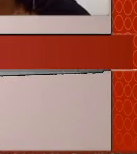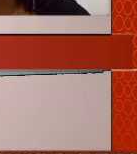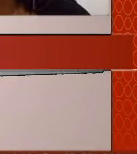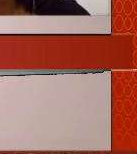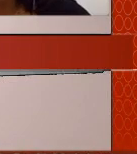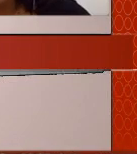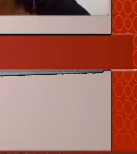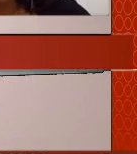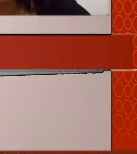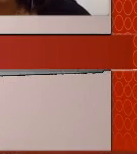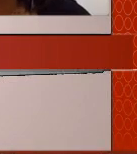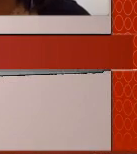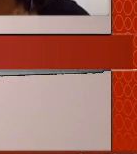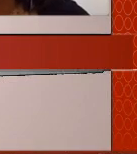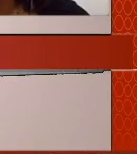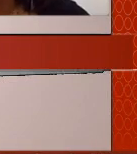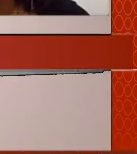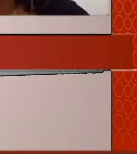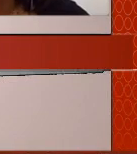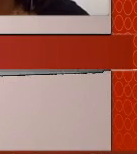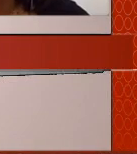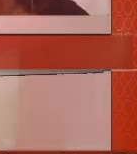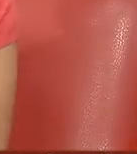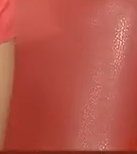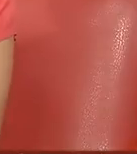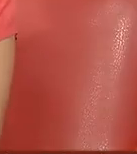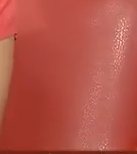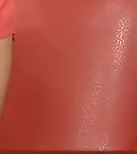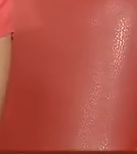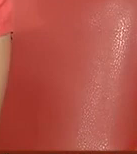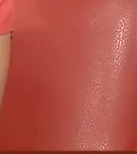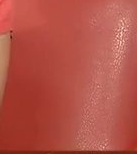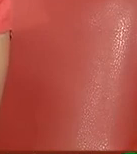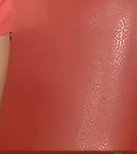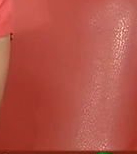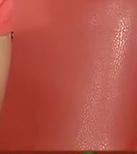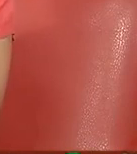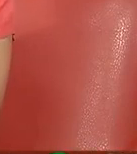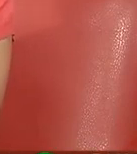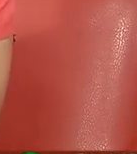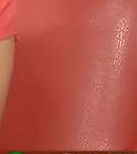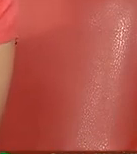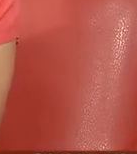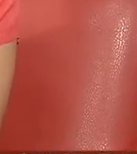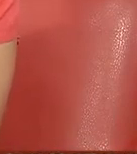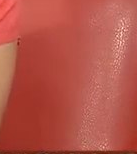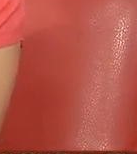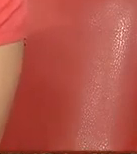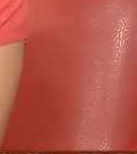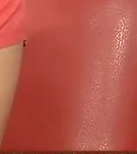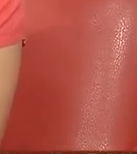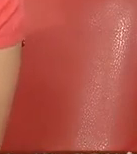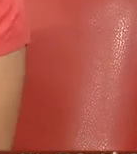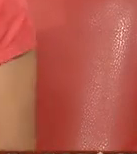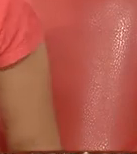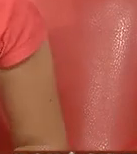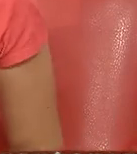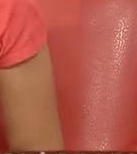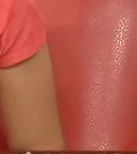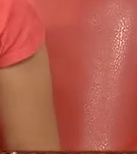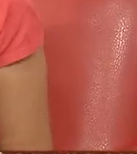Gracias nuevamente Ana Cristina y buen día para todos Muy buenos días vamos a hacer un breve corte aquí en México al día no se vaya tenemos más